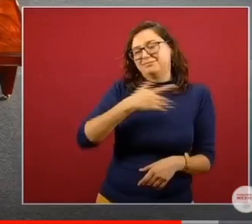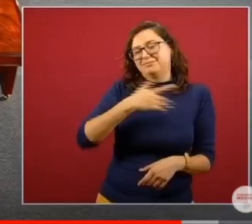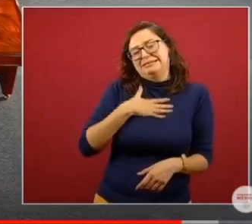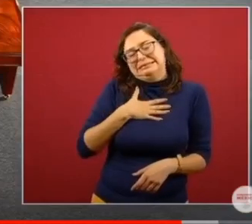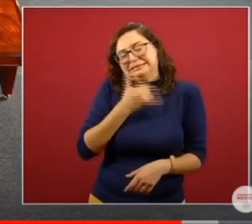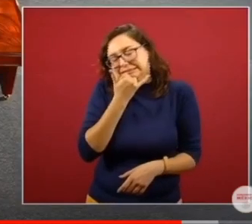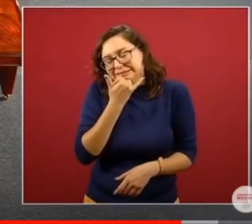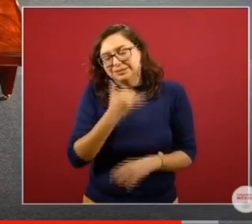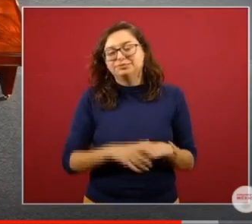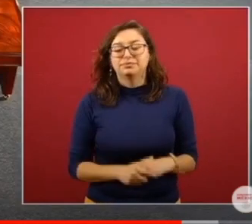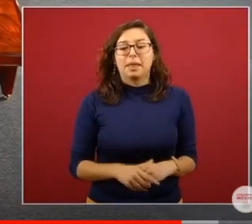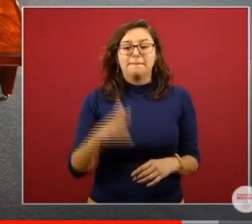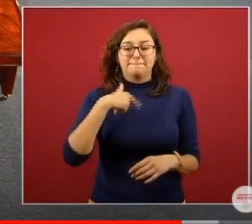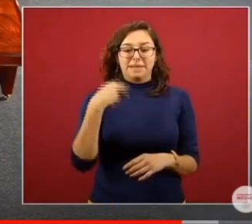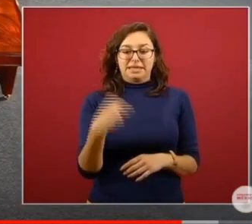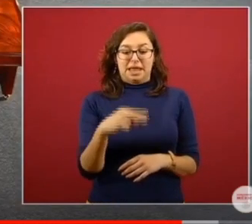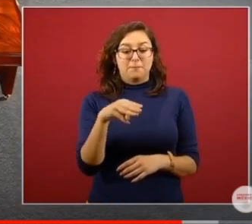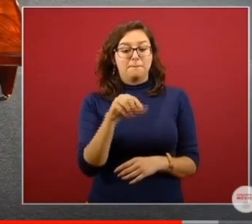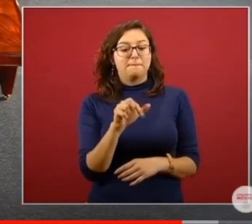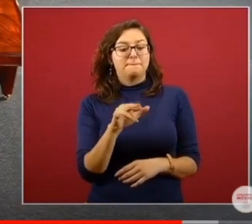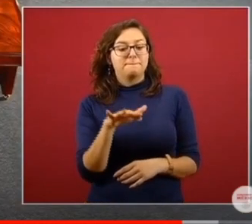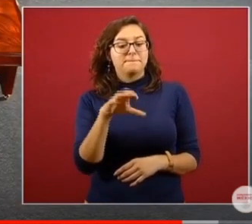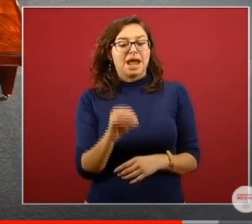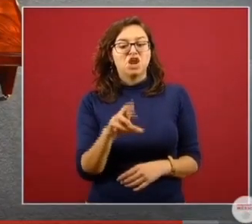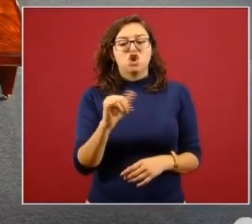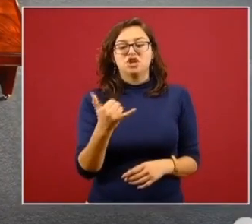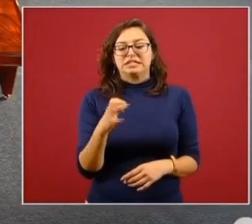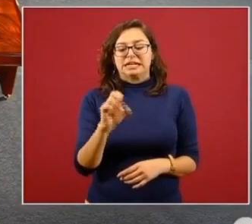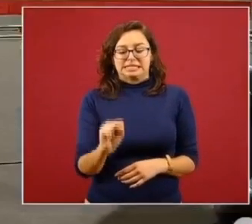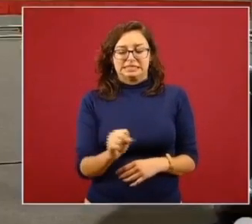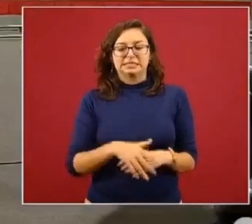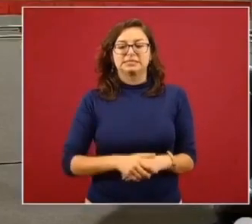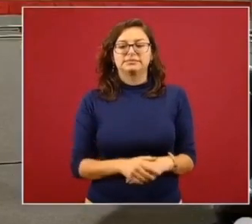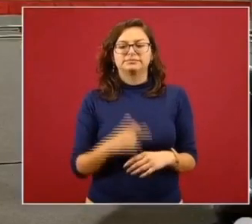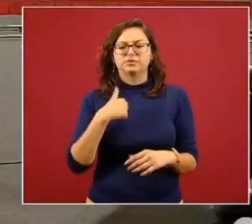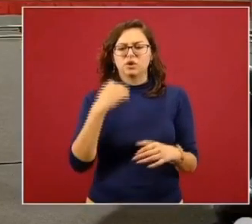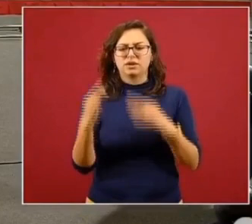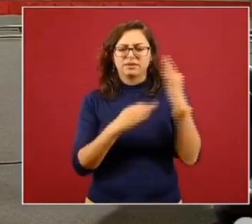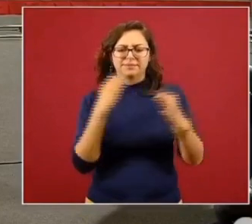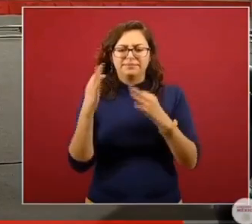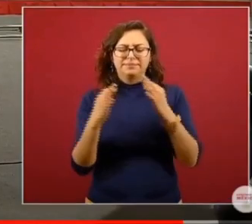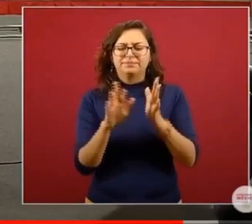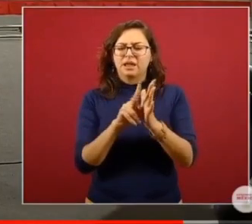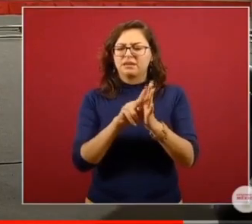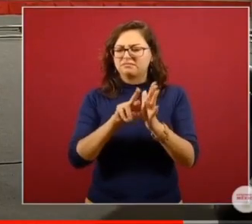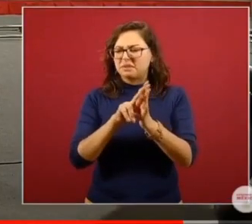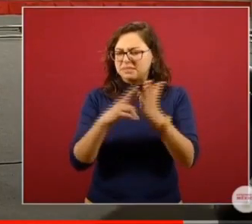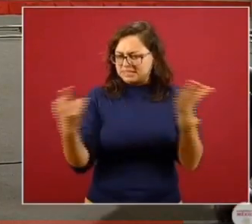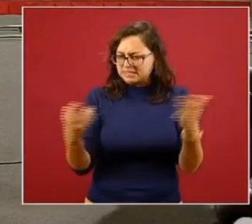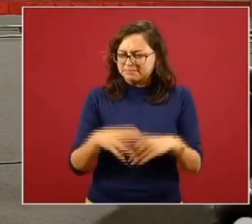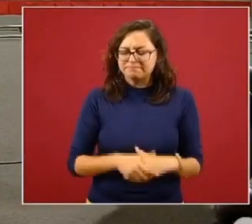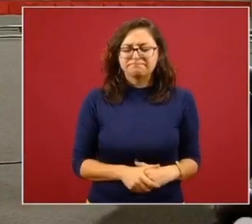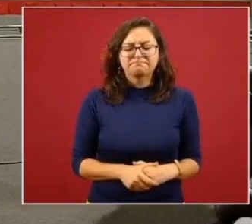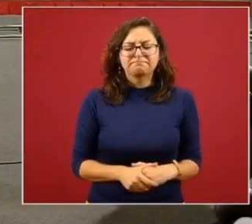Mario Reyes Flores, de Revista DGP. La pregunta es,